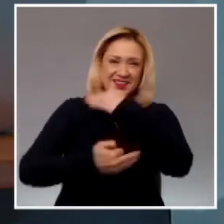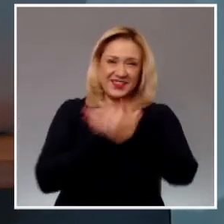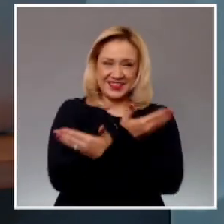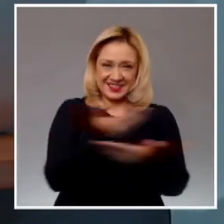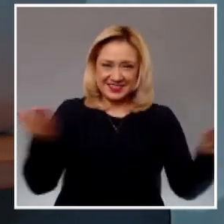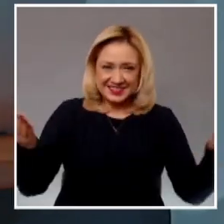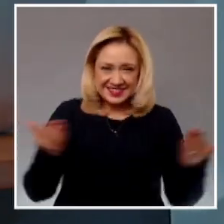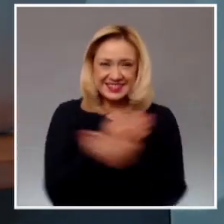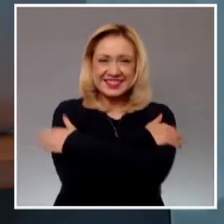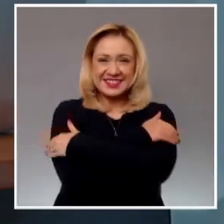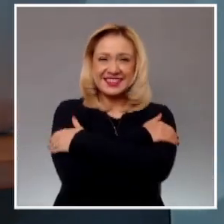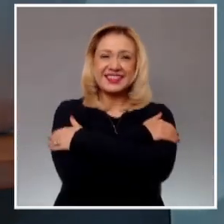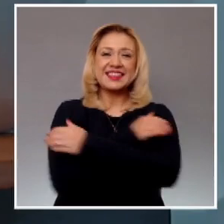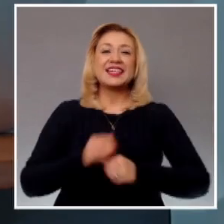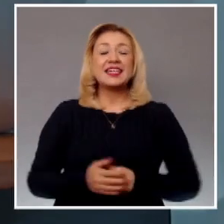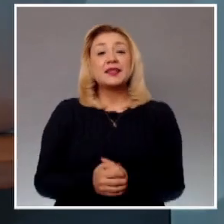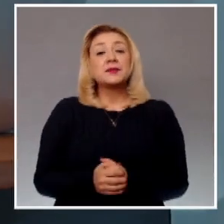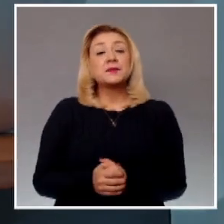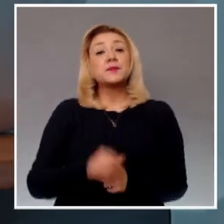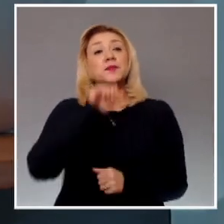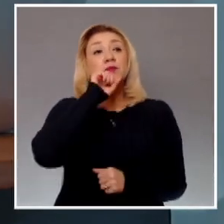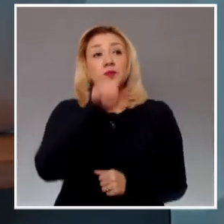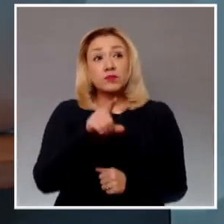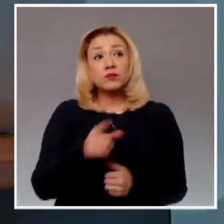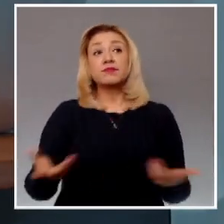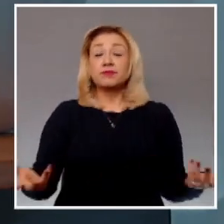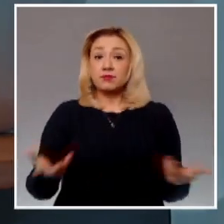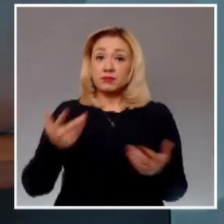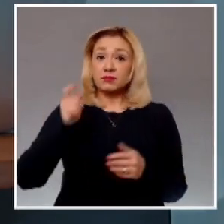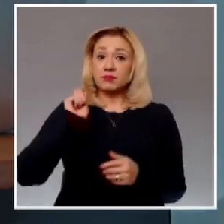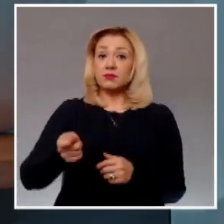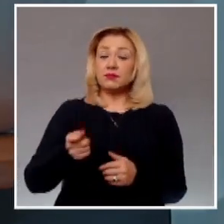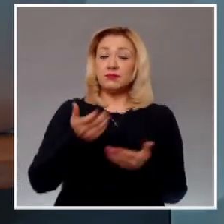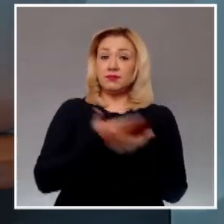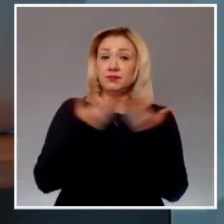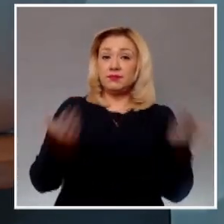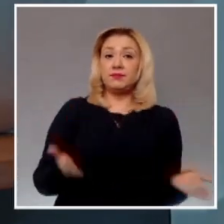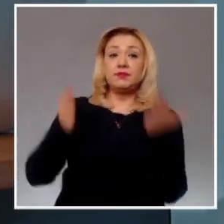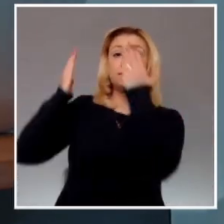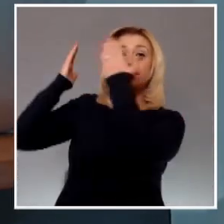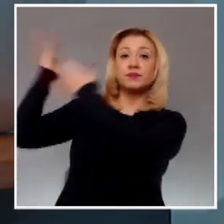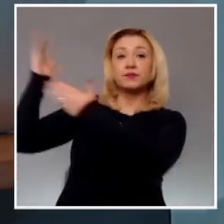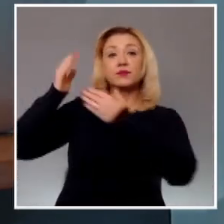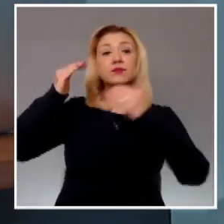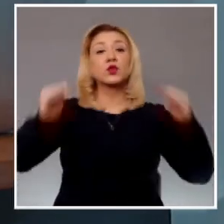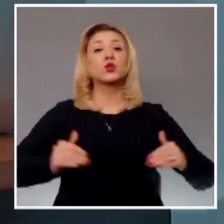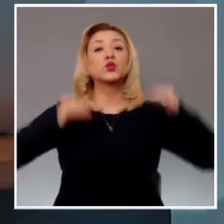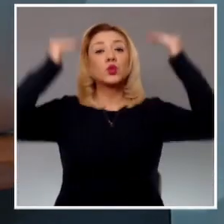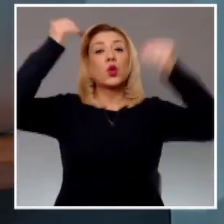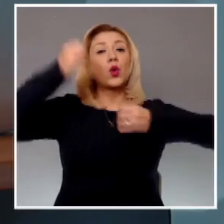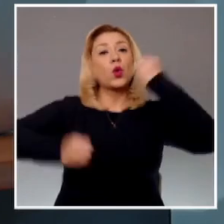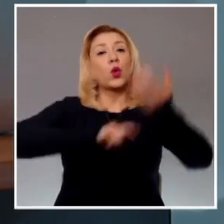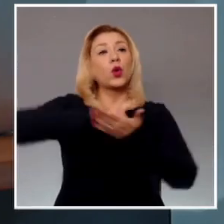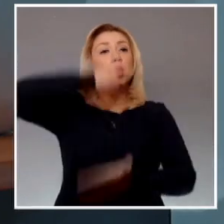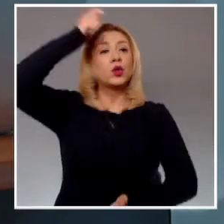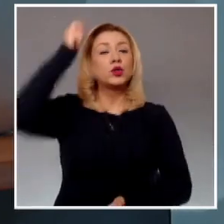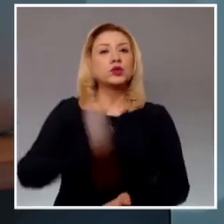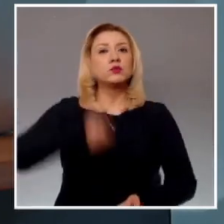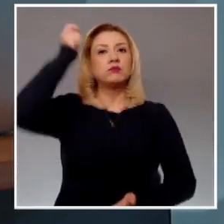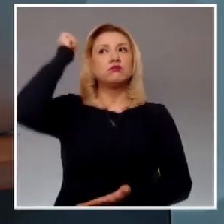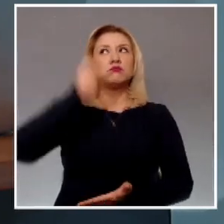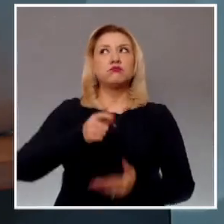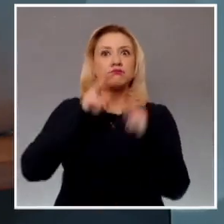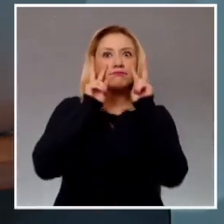información, precisamente enlazándonos al edificio sede de la Suprema Corte de Justicia de la Nación, donde se encuentra ya